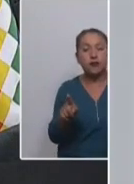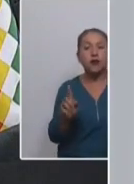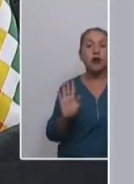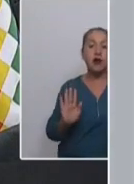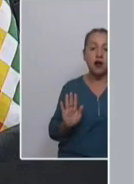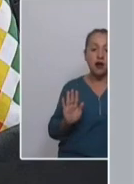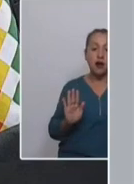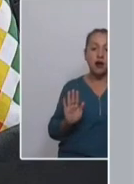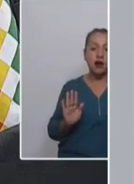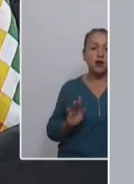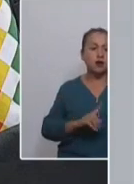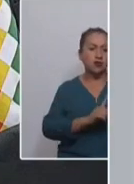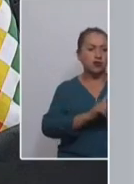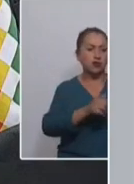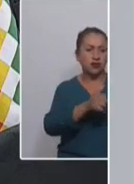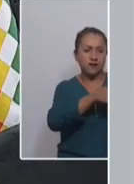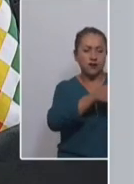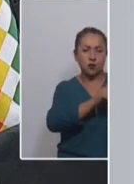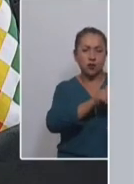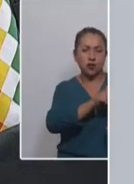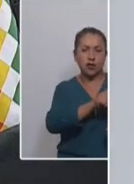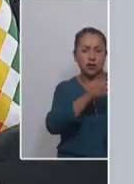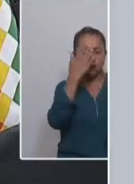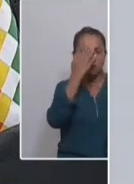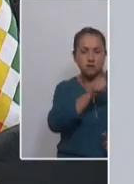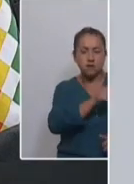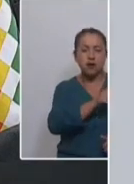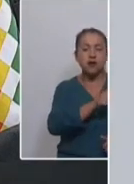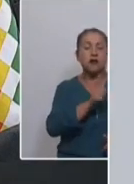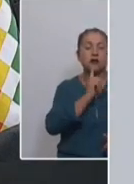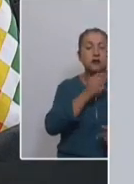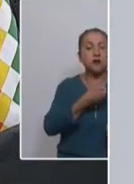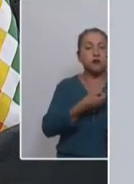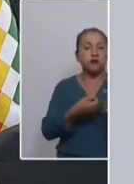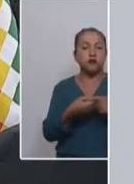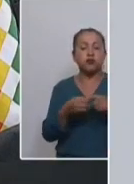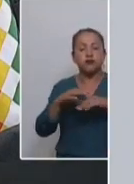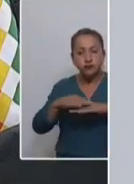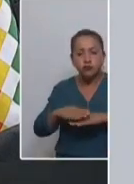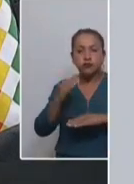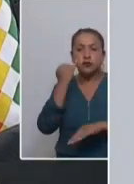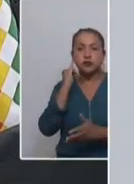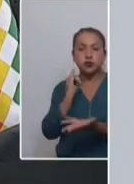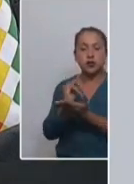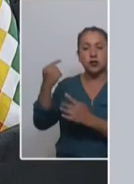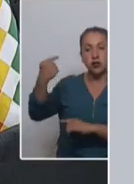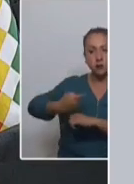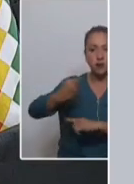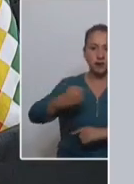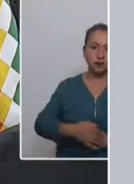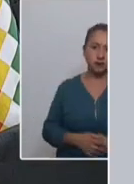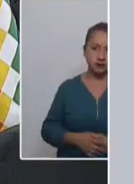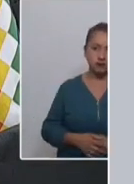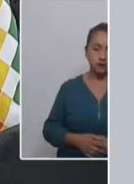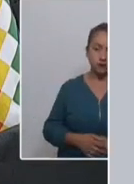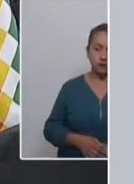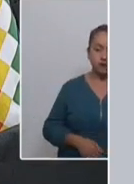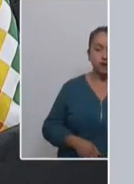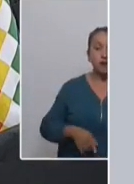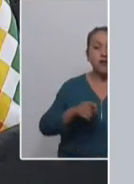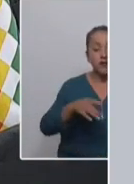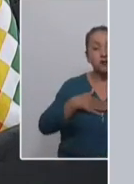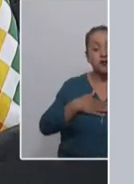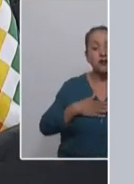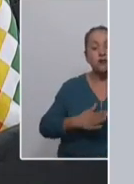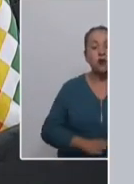martes en general. Hoy día es la votación en particular, por lo tanto, cada una de estas normas se va a ir discutiendo y se va a ir viendo el